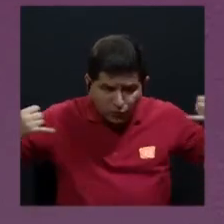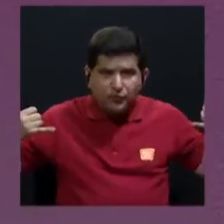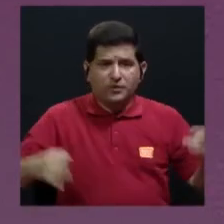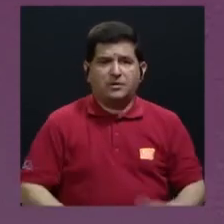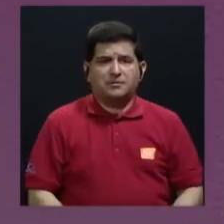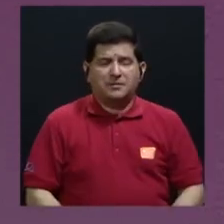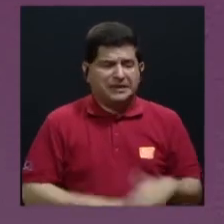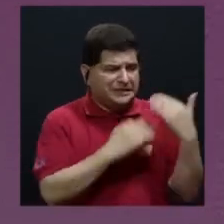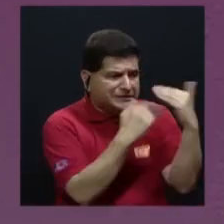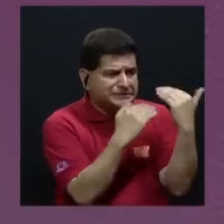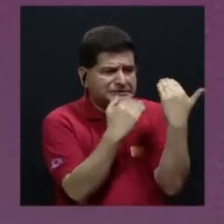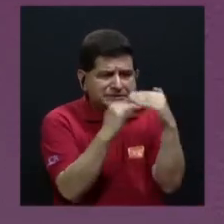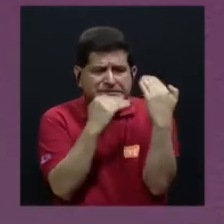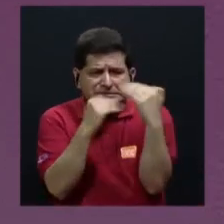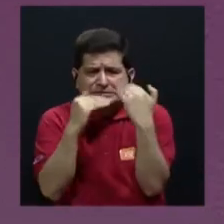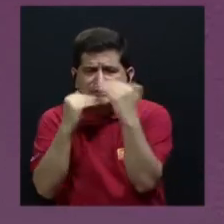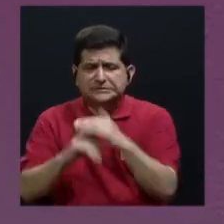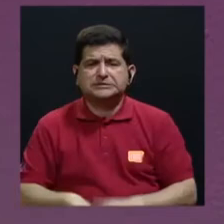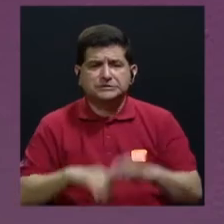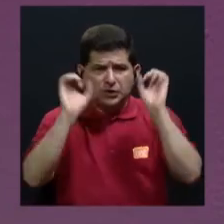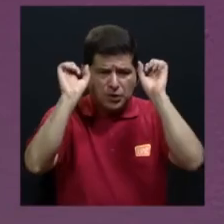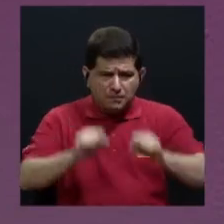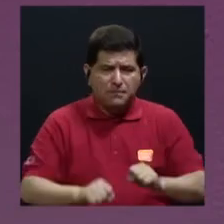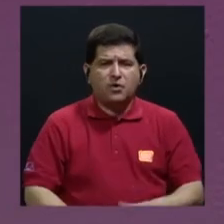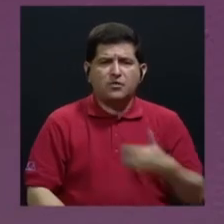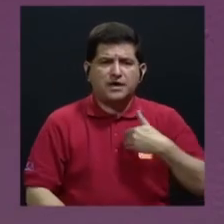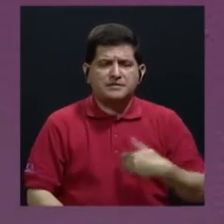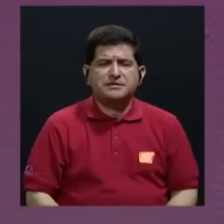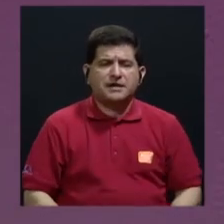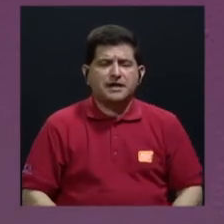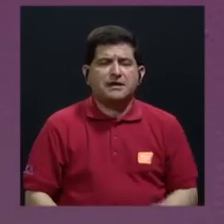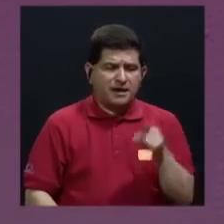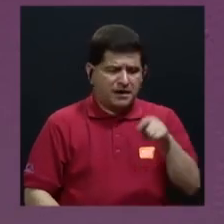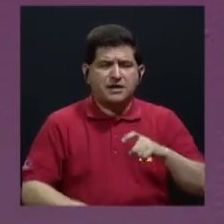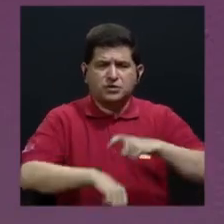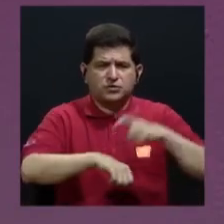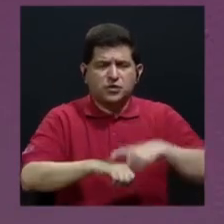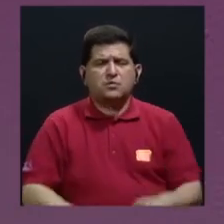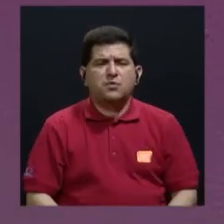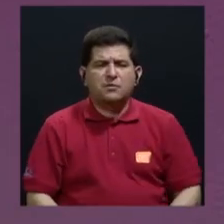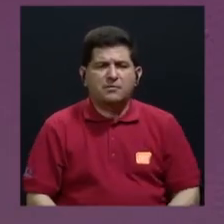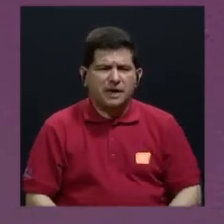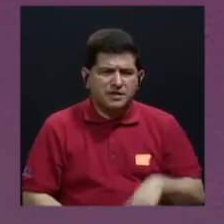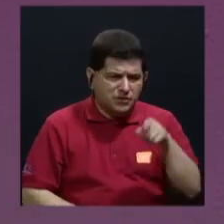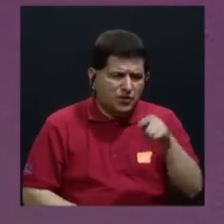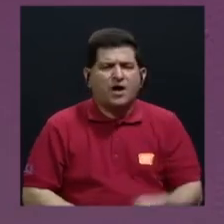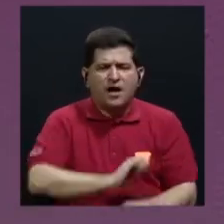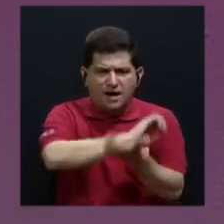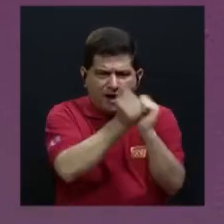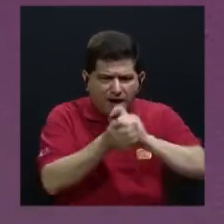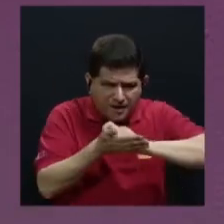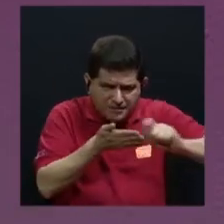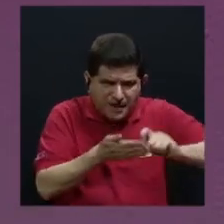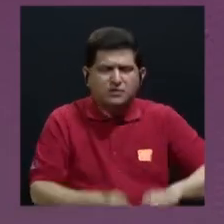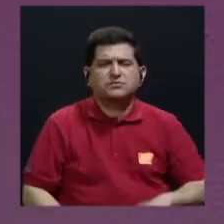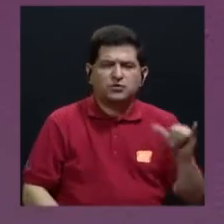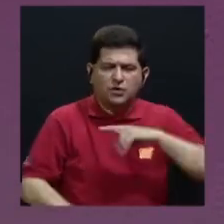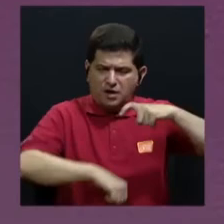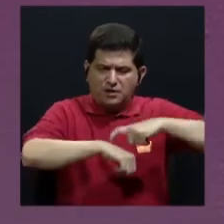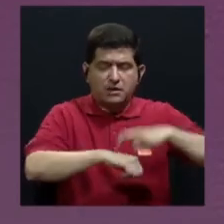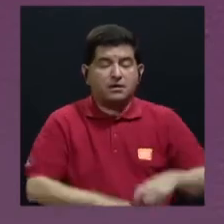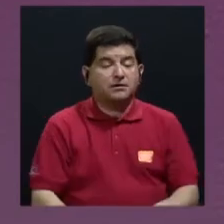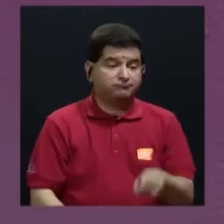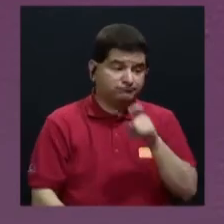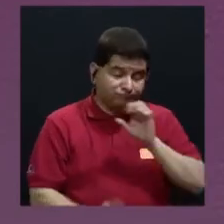las limitantes que existieron para que ellas pudieran tener una traducción simultánea y el saber lo que estaba pasando, ¿verdad?, a pesar de esas